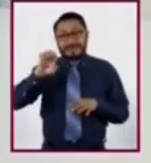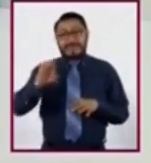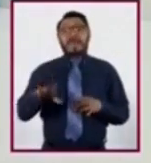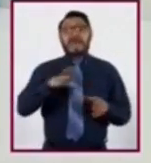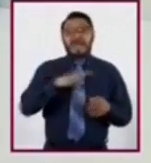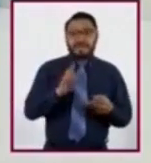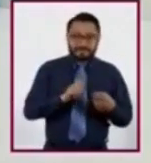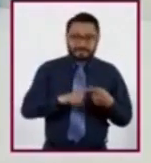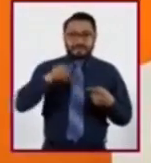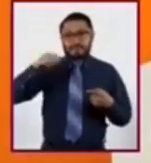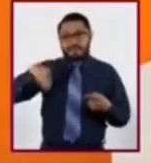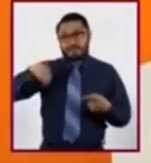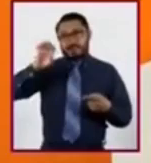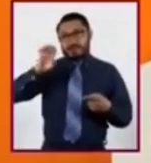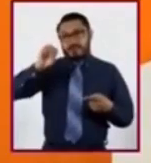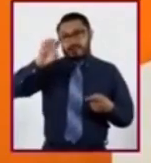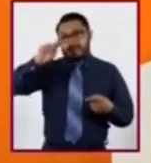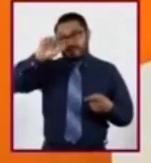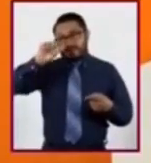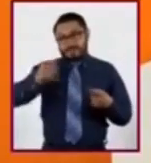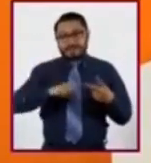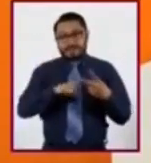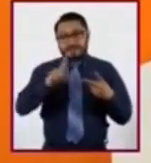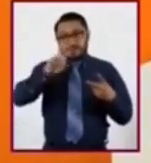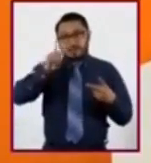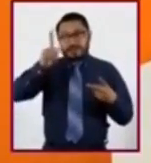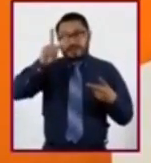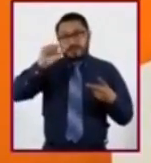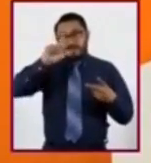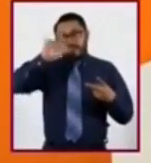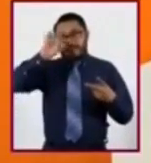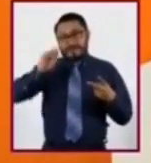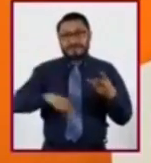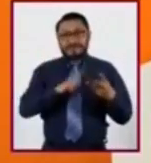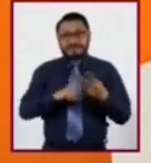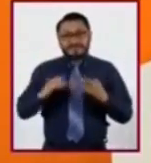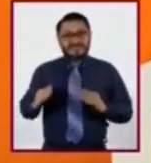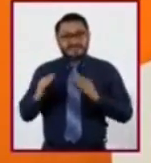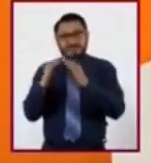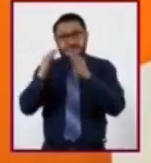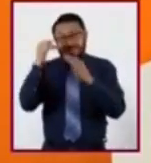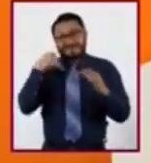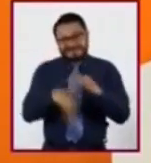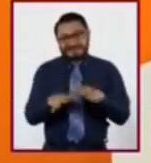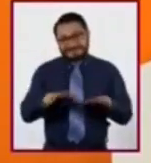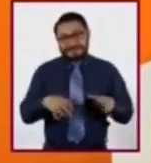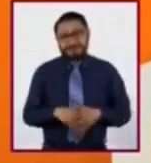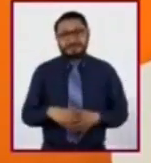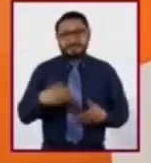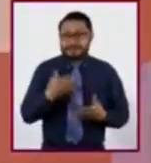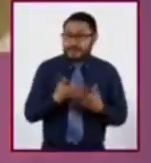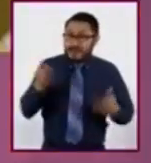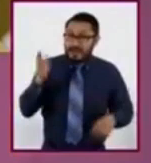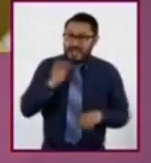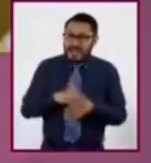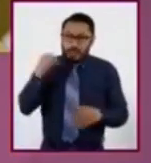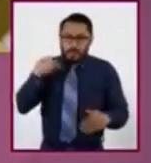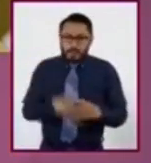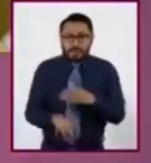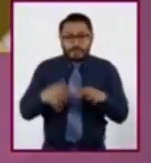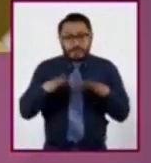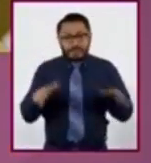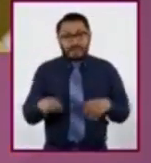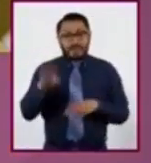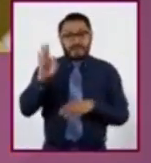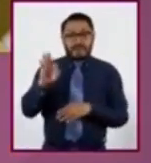valles y montañas. Ahora sí, llegamos a la parte más profunda del fondo oceánico, las